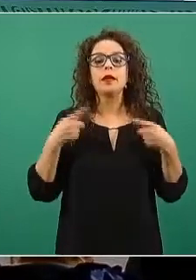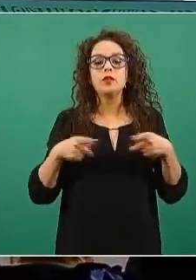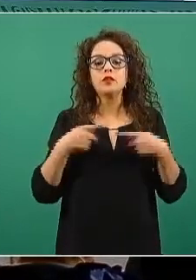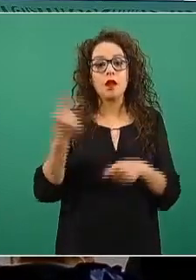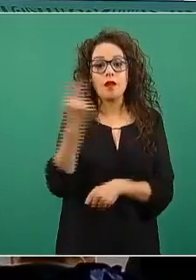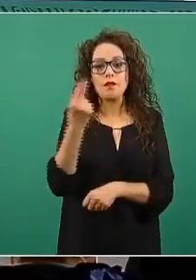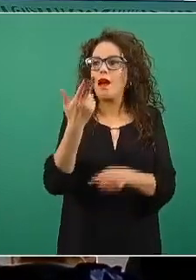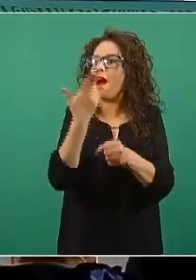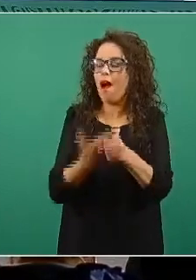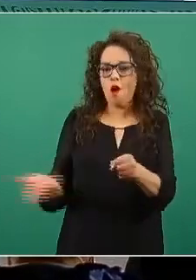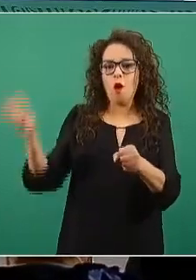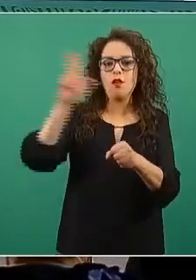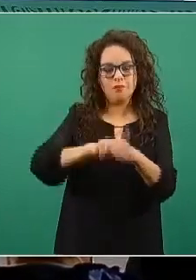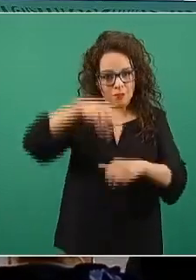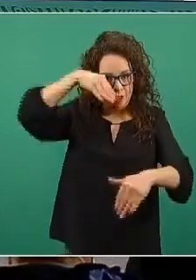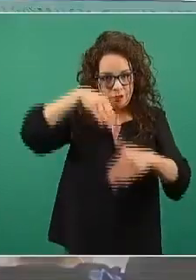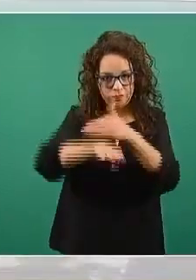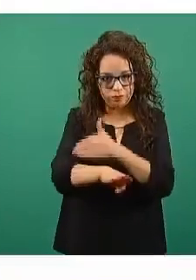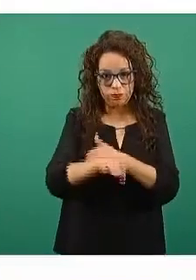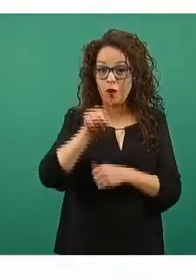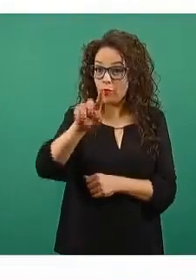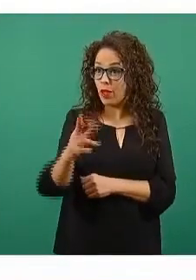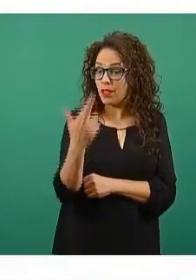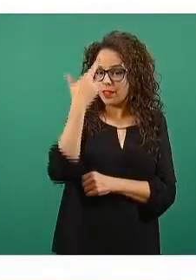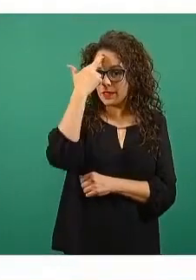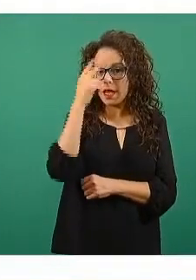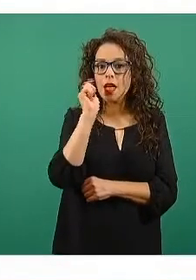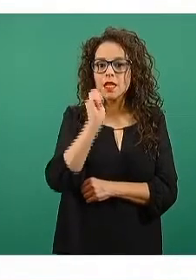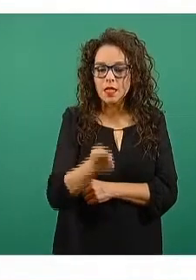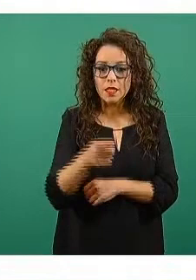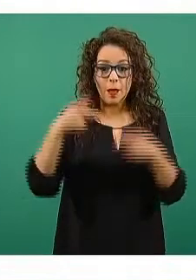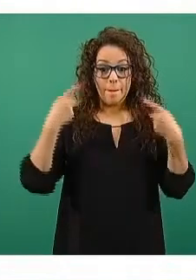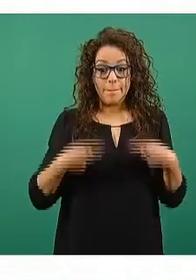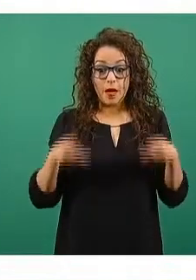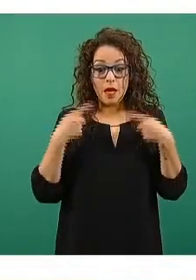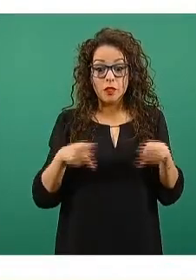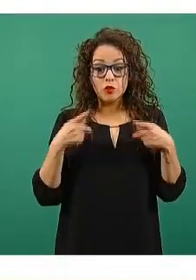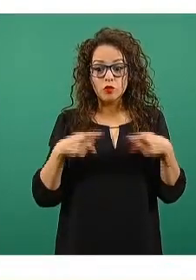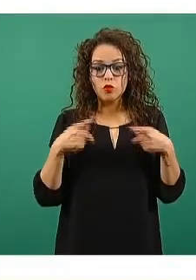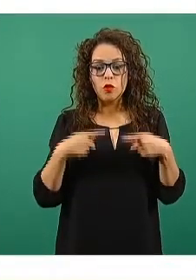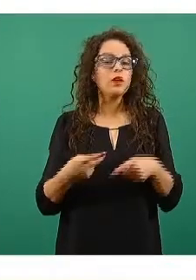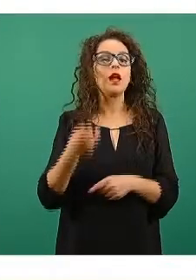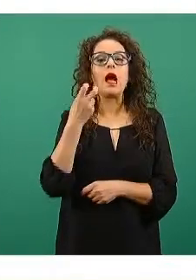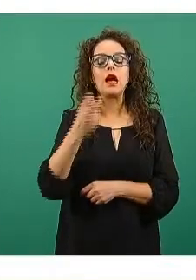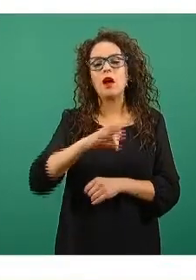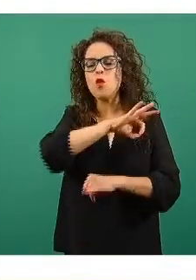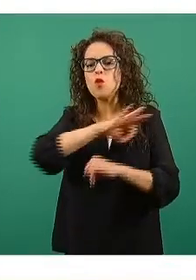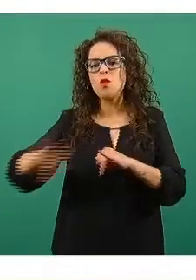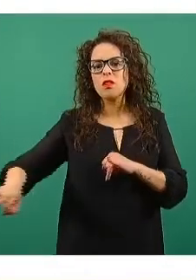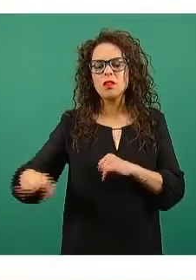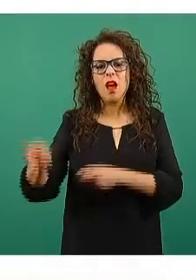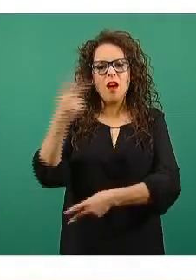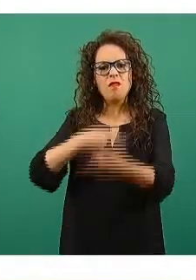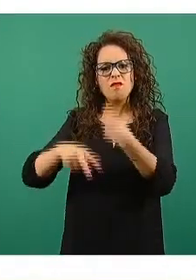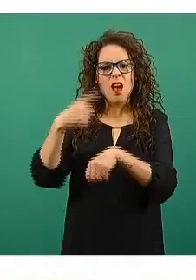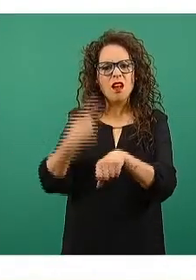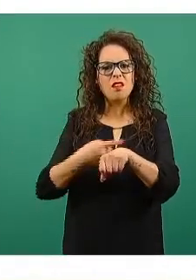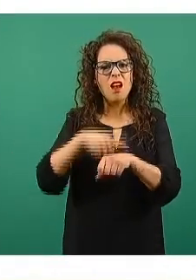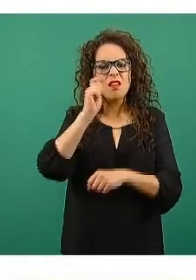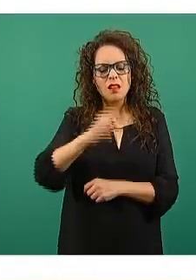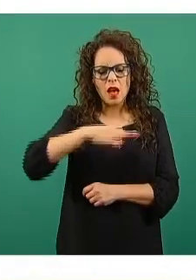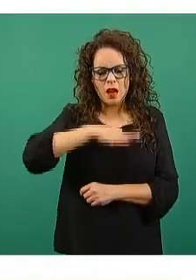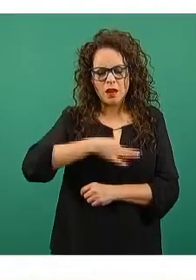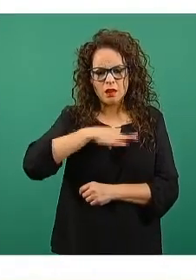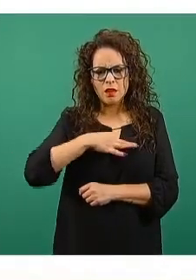hospitalización. Recordemos que el porcentaje de personas que al final desarrollan algo que se llama infección